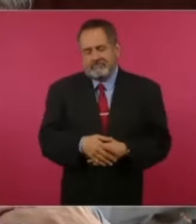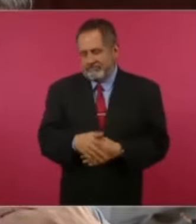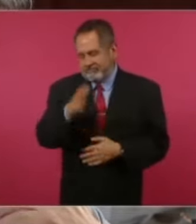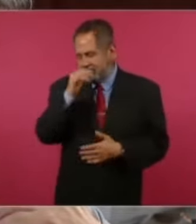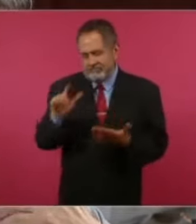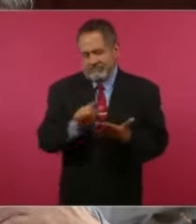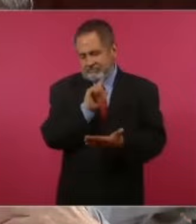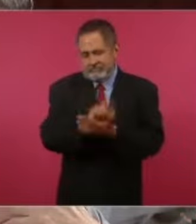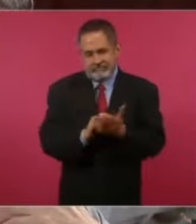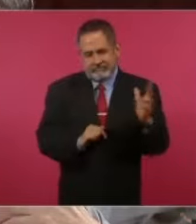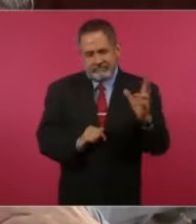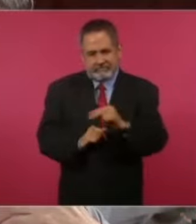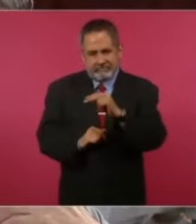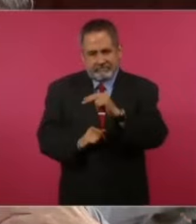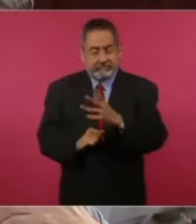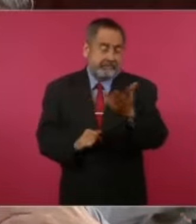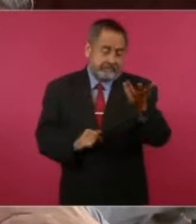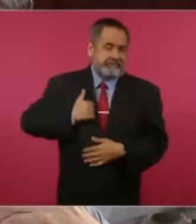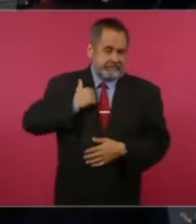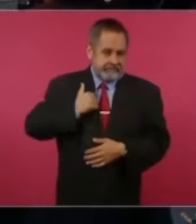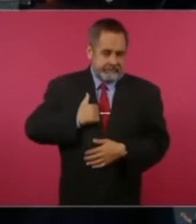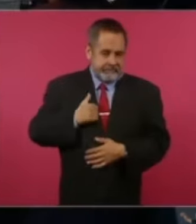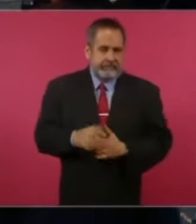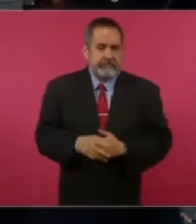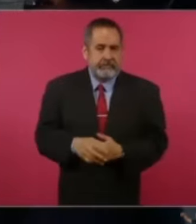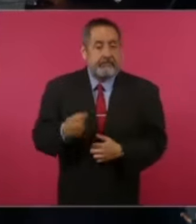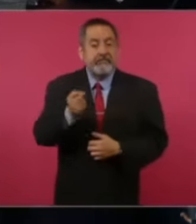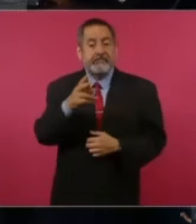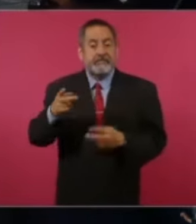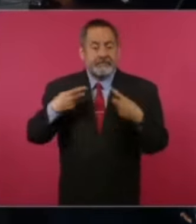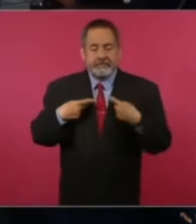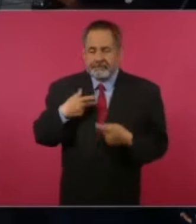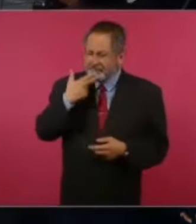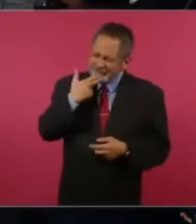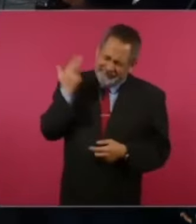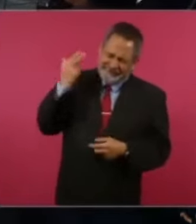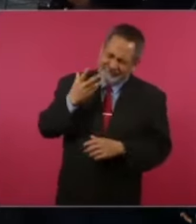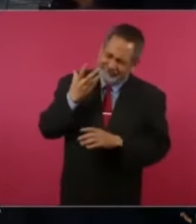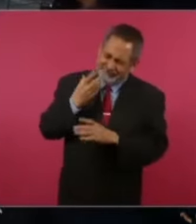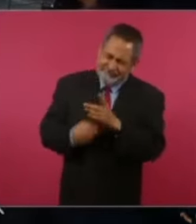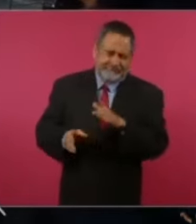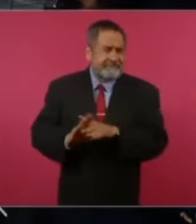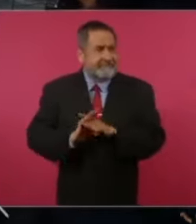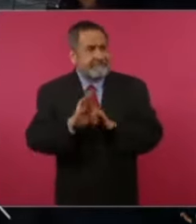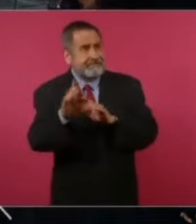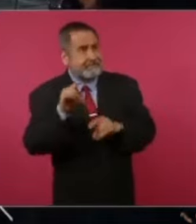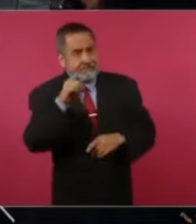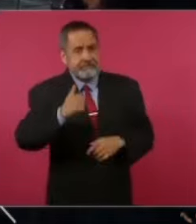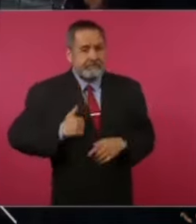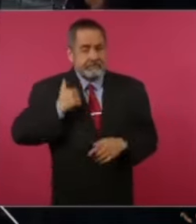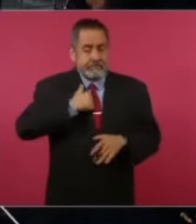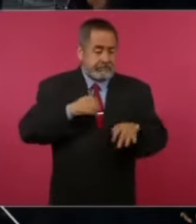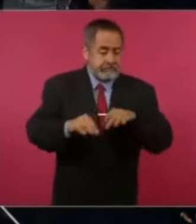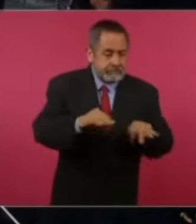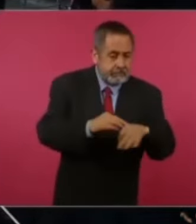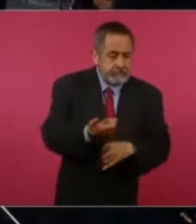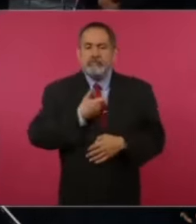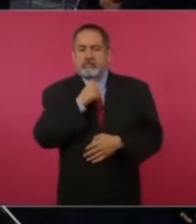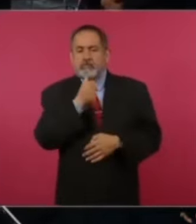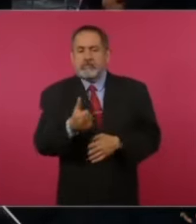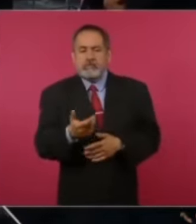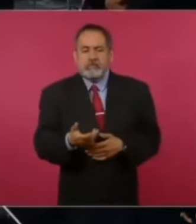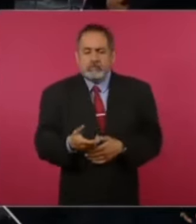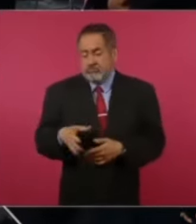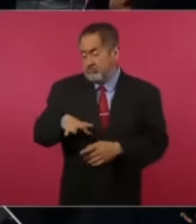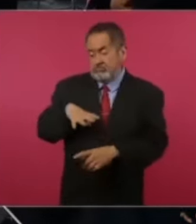economía está en crecimiento o al menos está estable, y ella viniendo de un lugar así, donde tal vez el sistema, la cultura